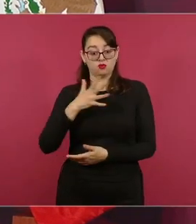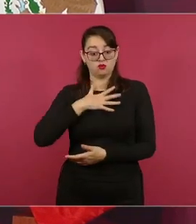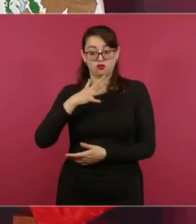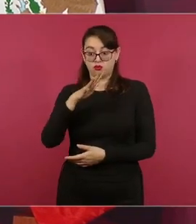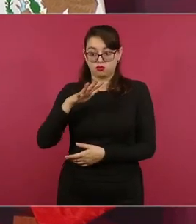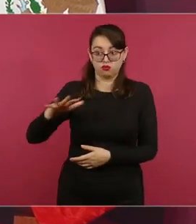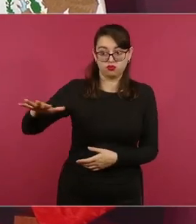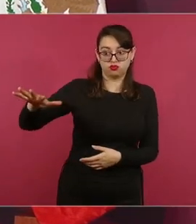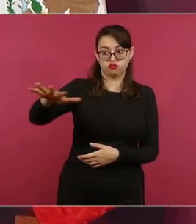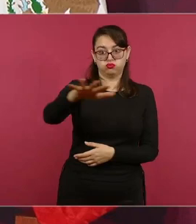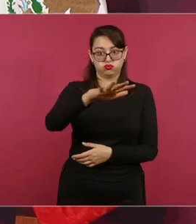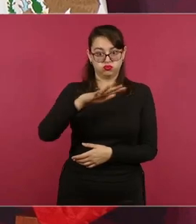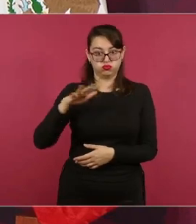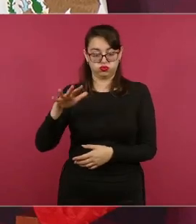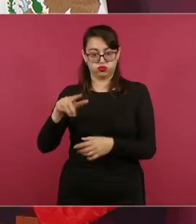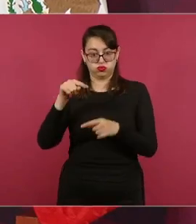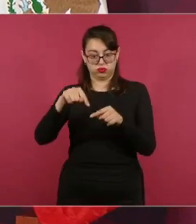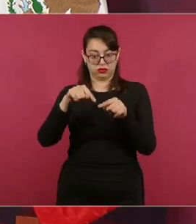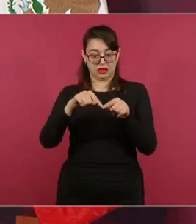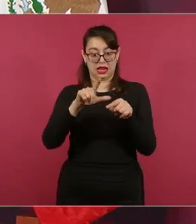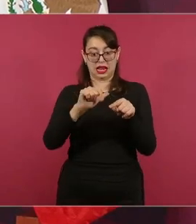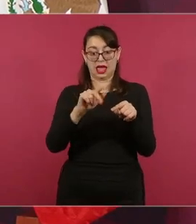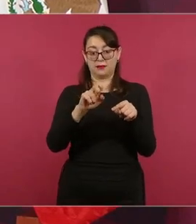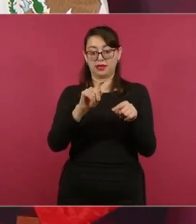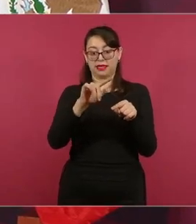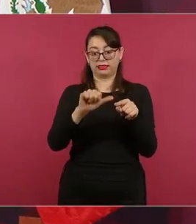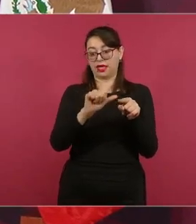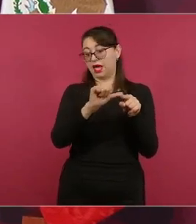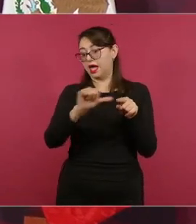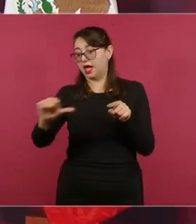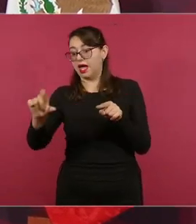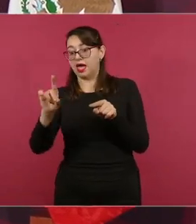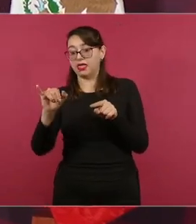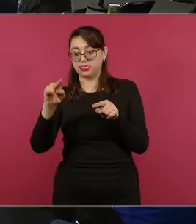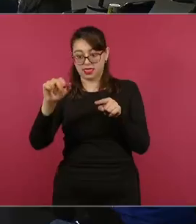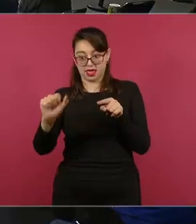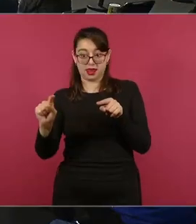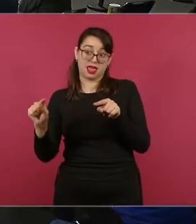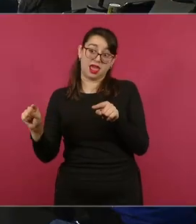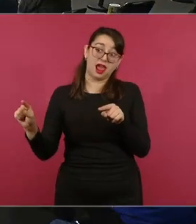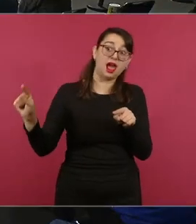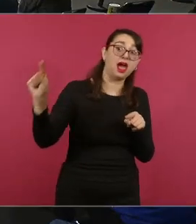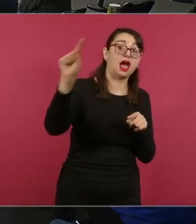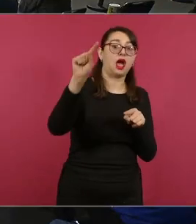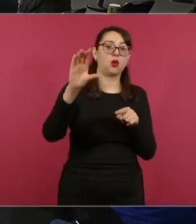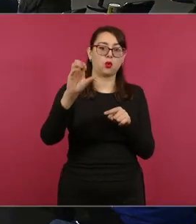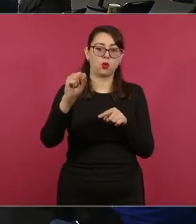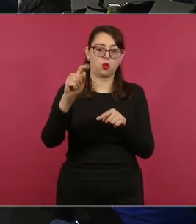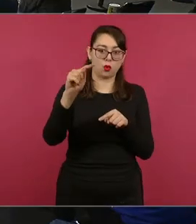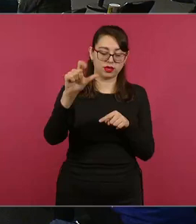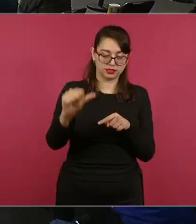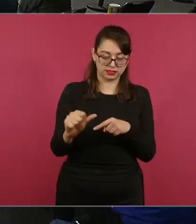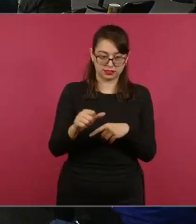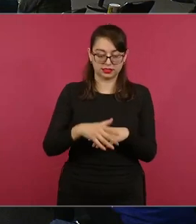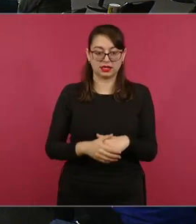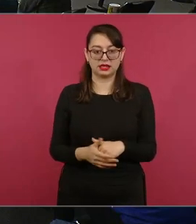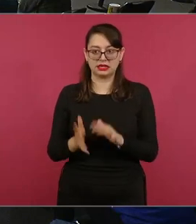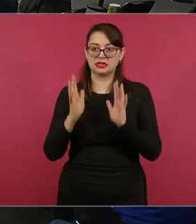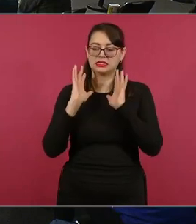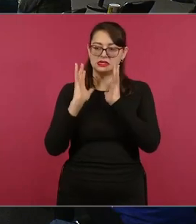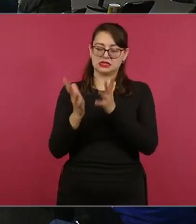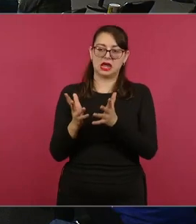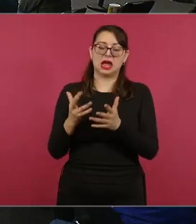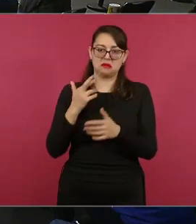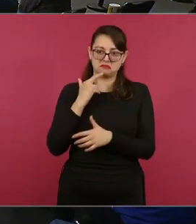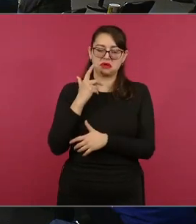y de Icacos hasta Pie de la Cuesta, llevamos un ochenta y siete punto seis por ciento